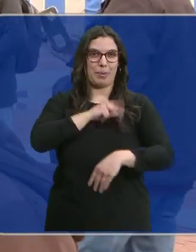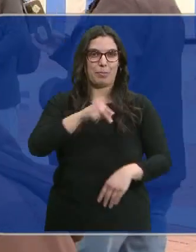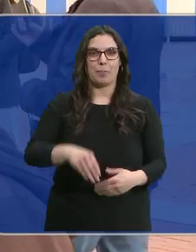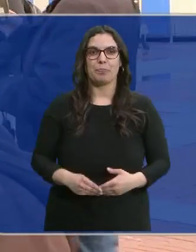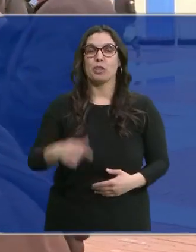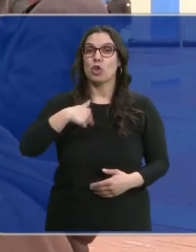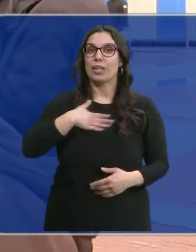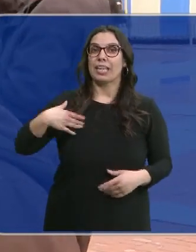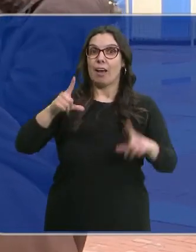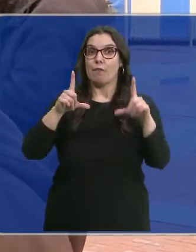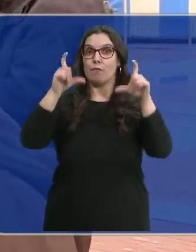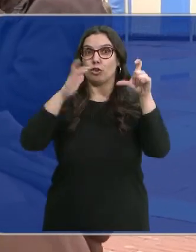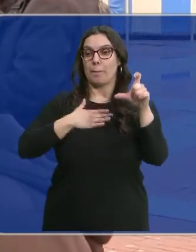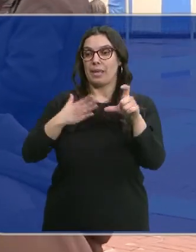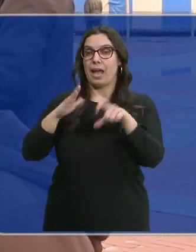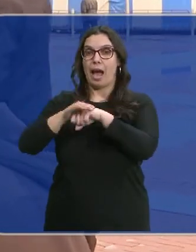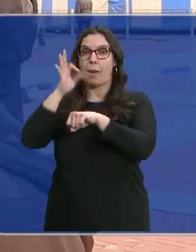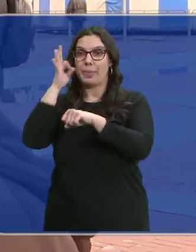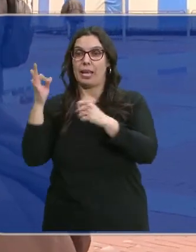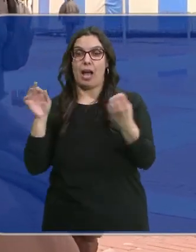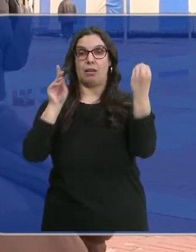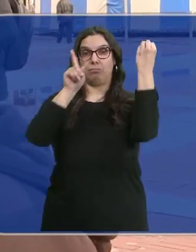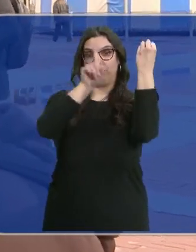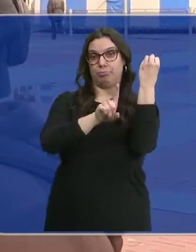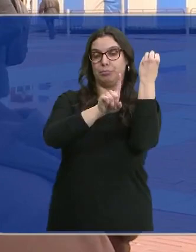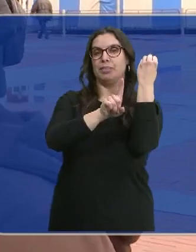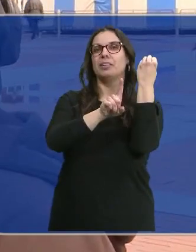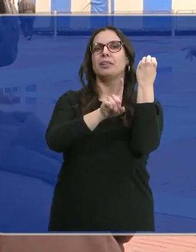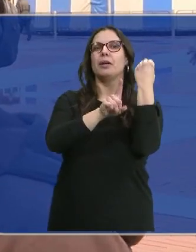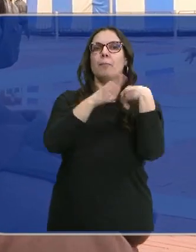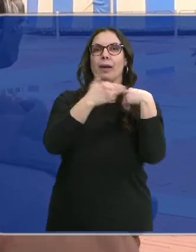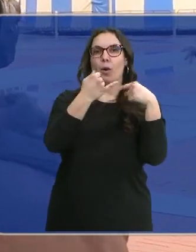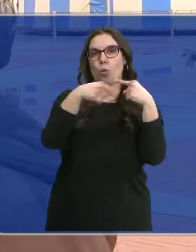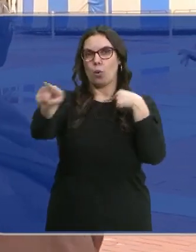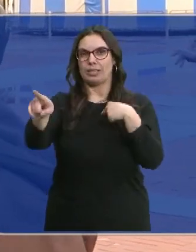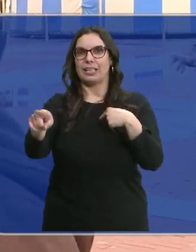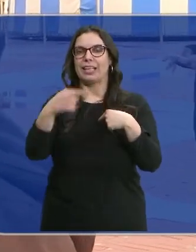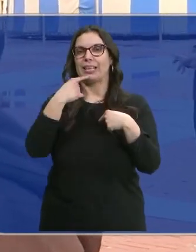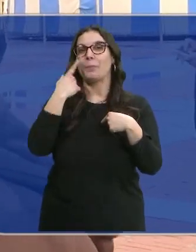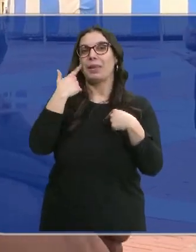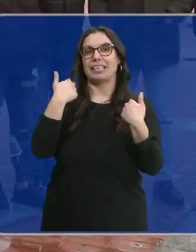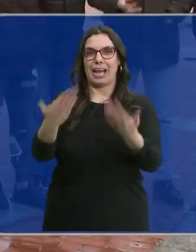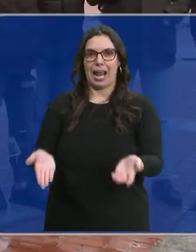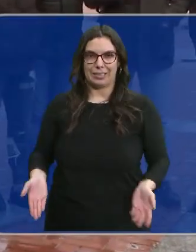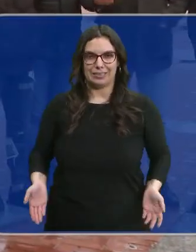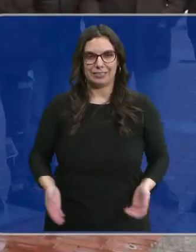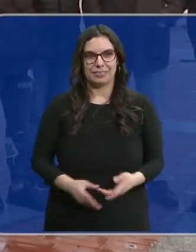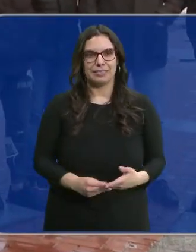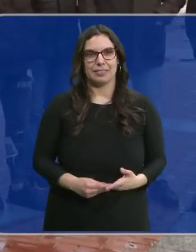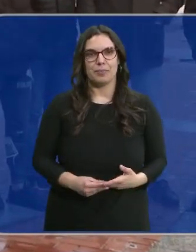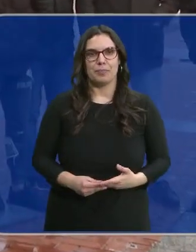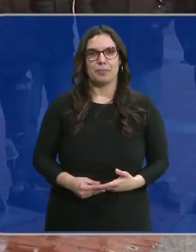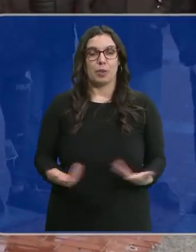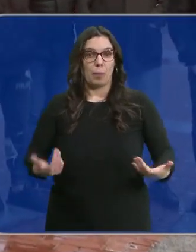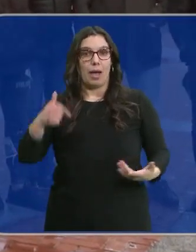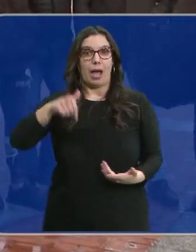Quería hacerle una fotografía a mi amiga con el Goya y para decir por WhatsApp, mira, te van a regalar un Goya. Oye, ya